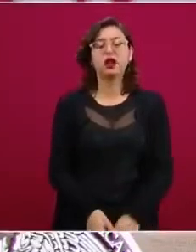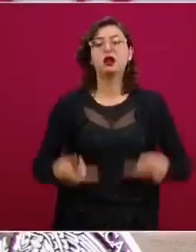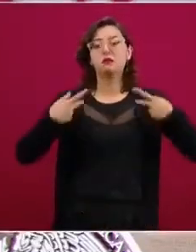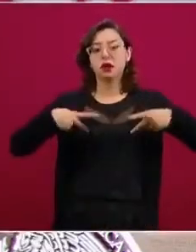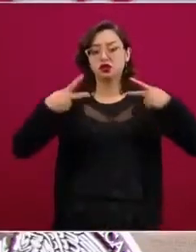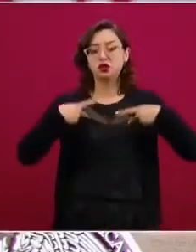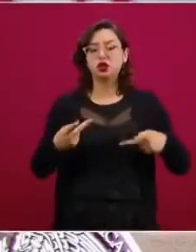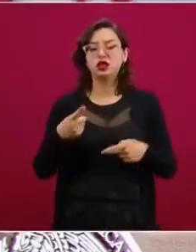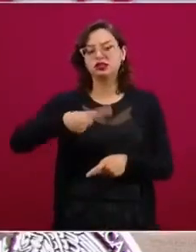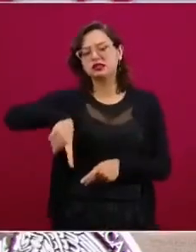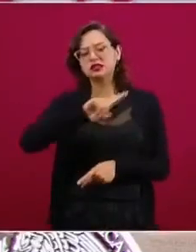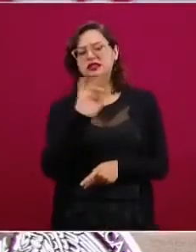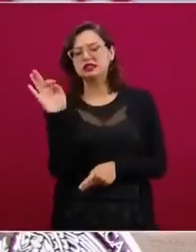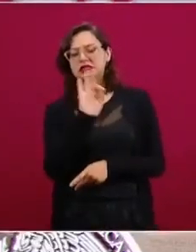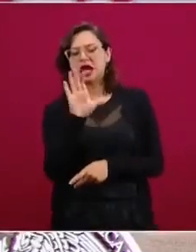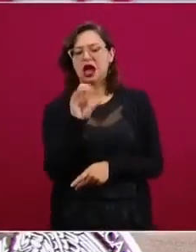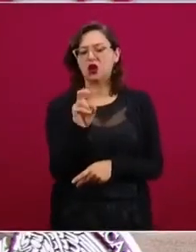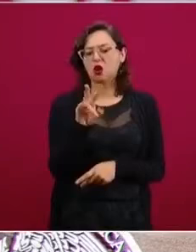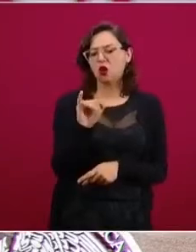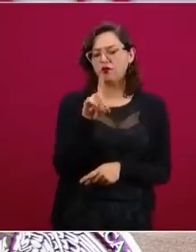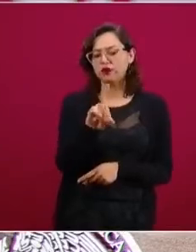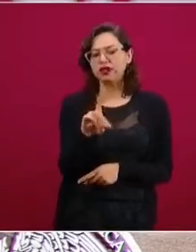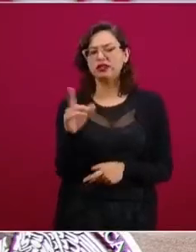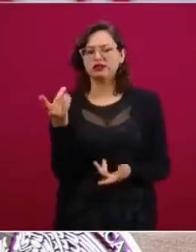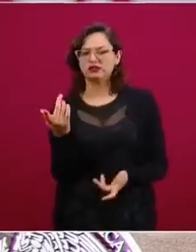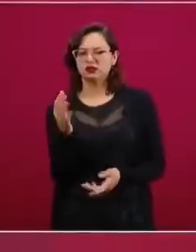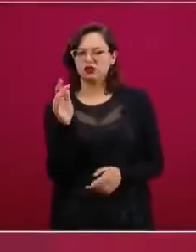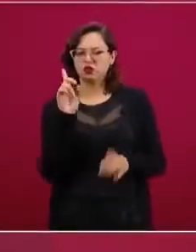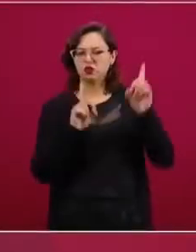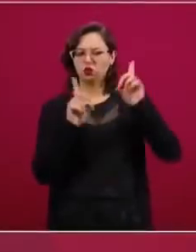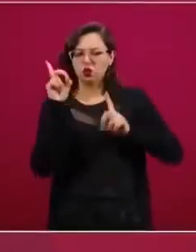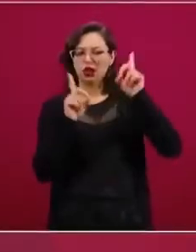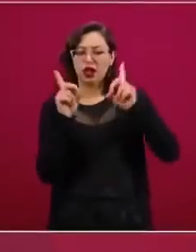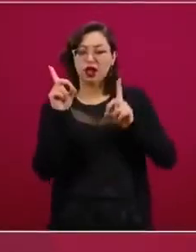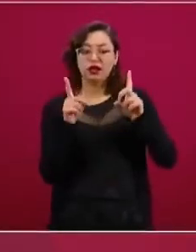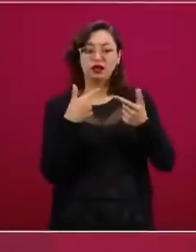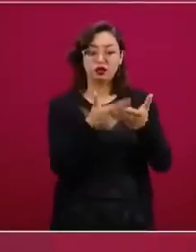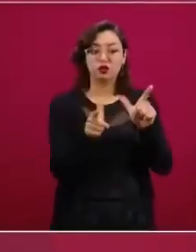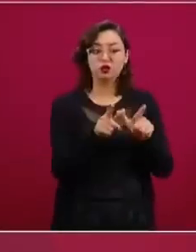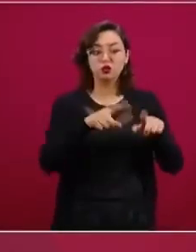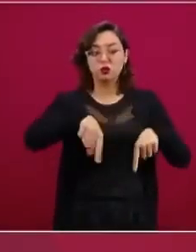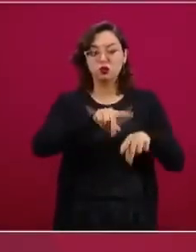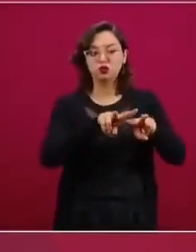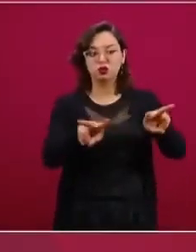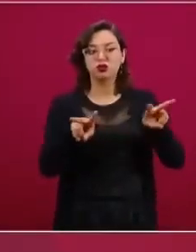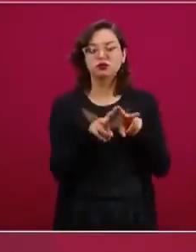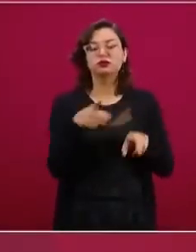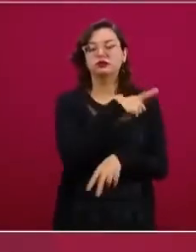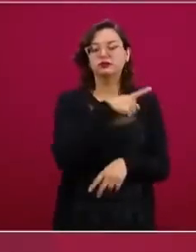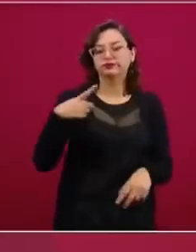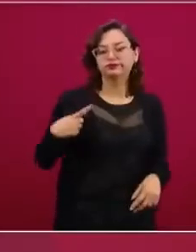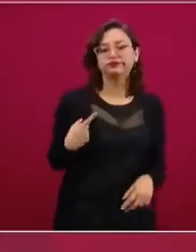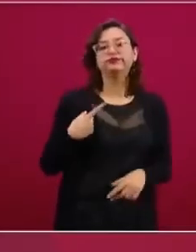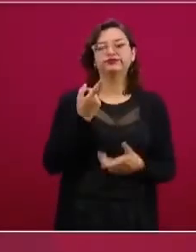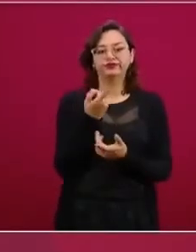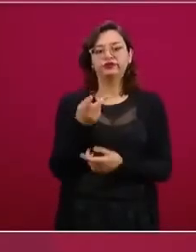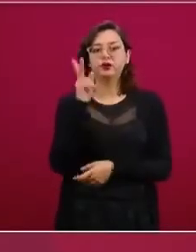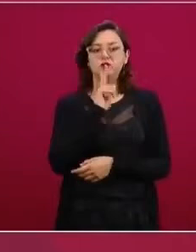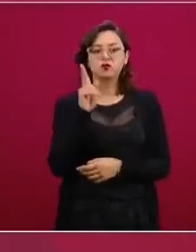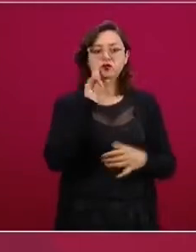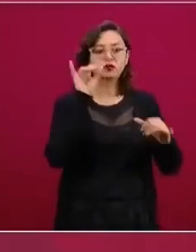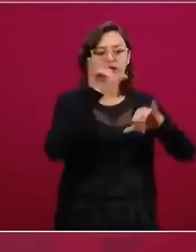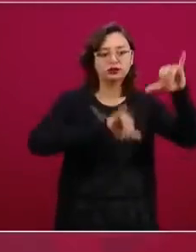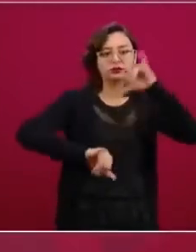realizarles una prueba cuando son grupos vulnerables, particularmente. Algunos de los casos